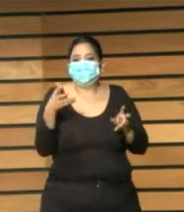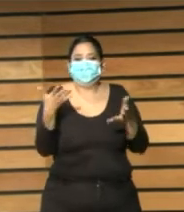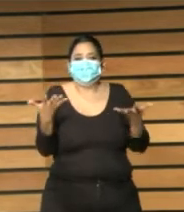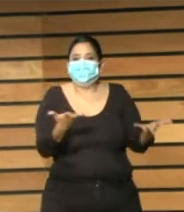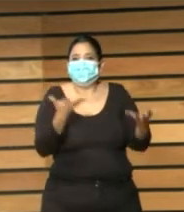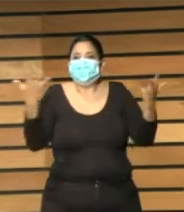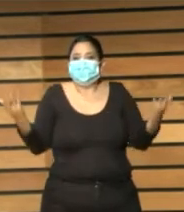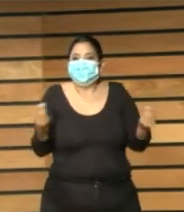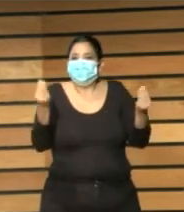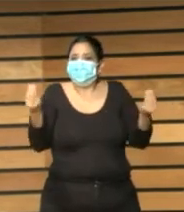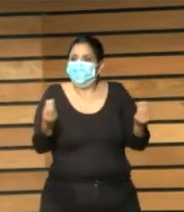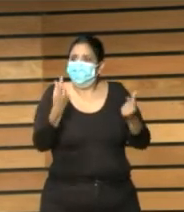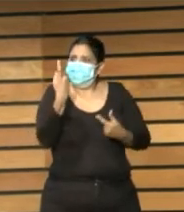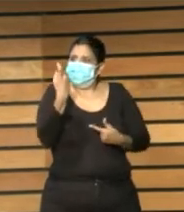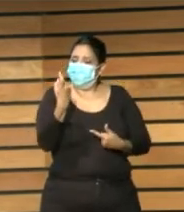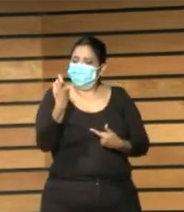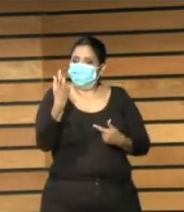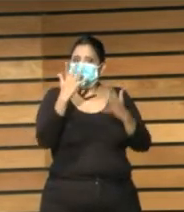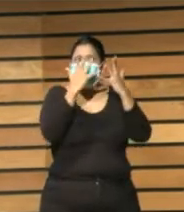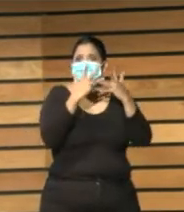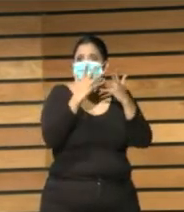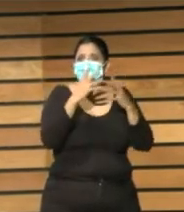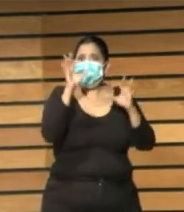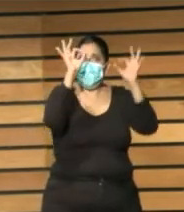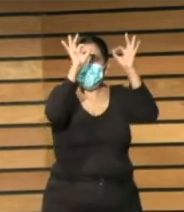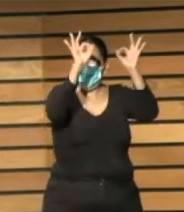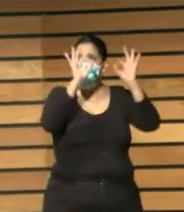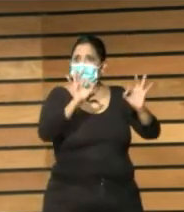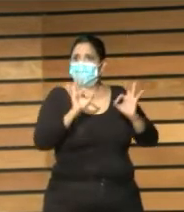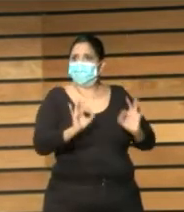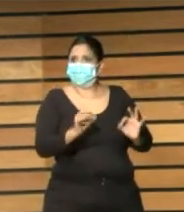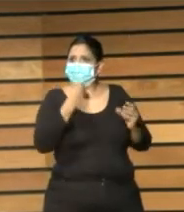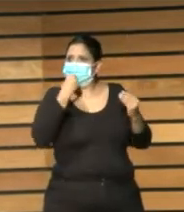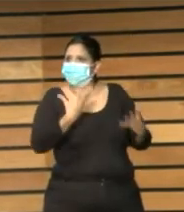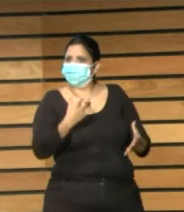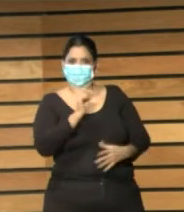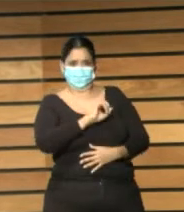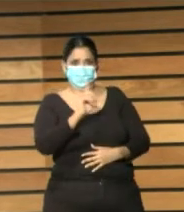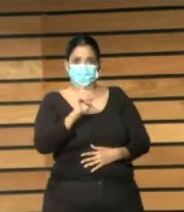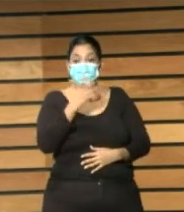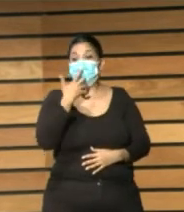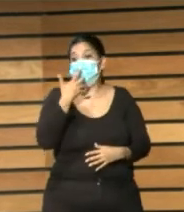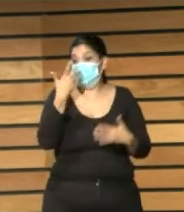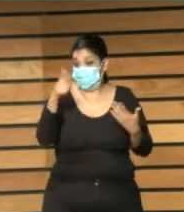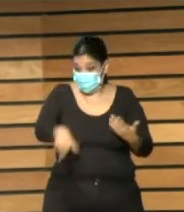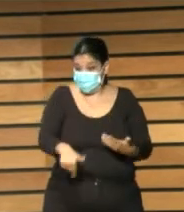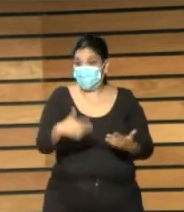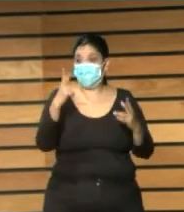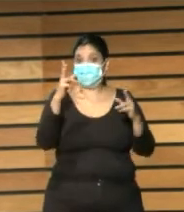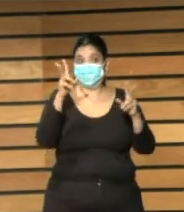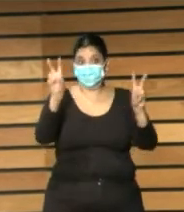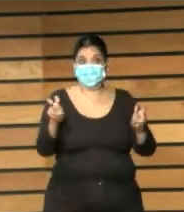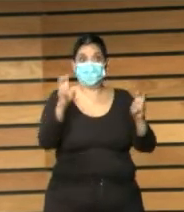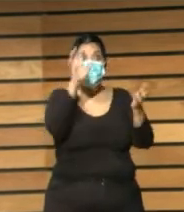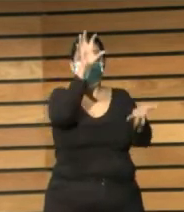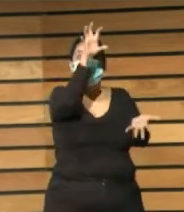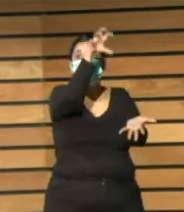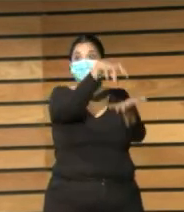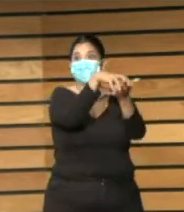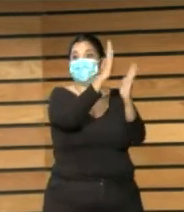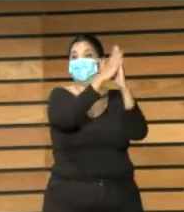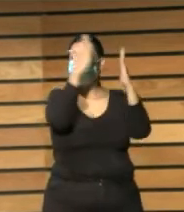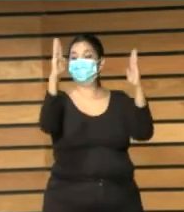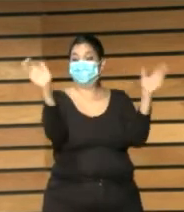organiza ¿no? estamos hablando ahora mismo poníamos el ejemplo de que no se da permiso para asistir a un congreso ni siquiera por ejemplo